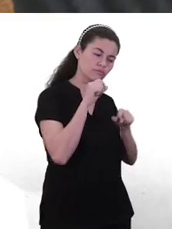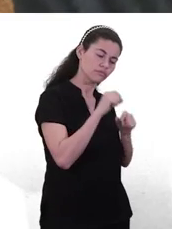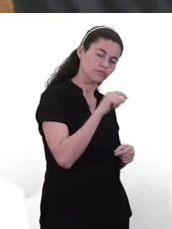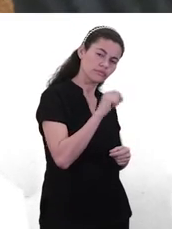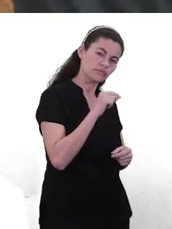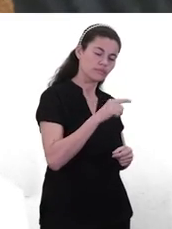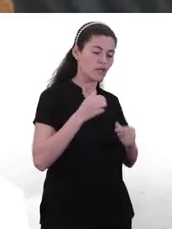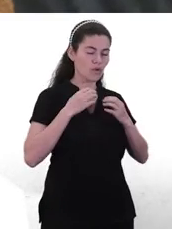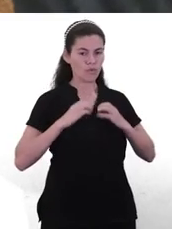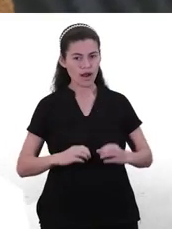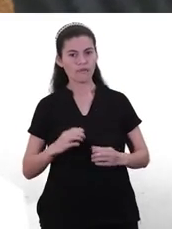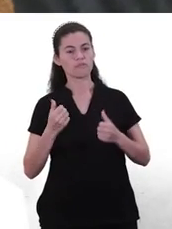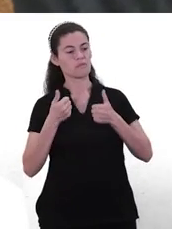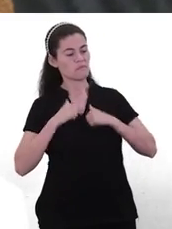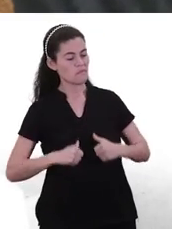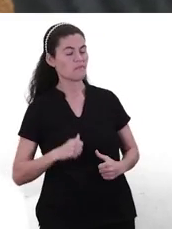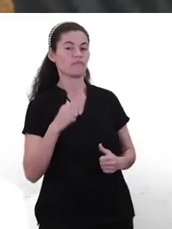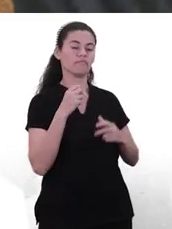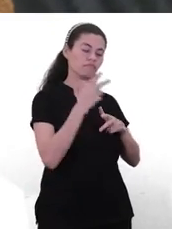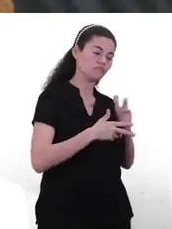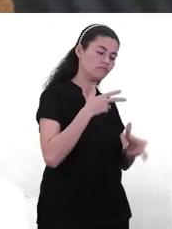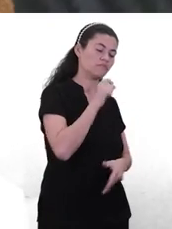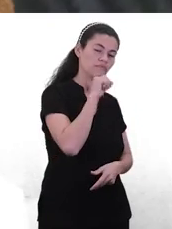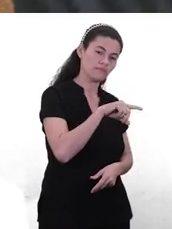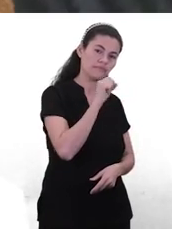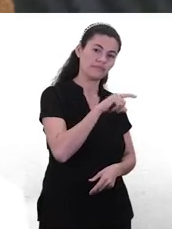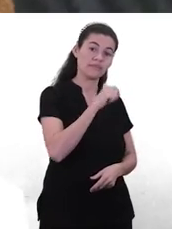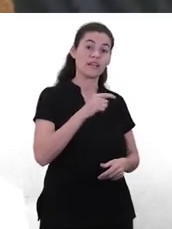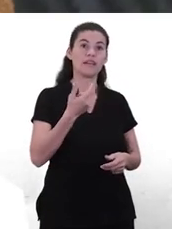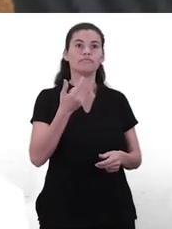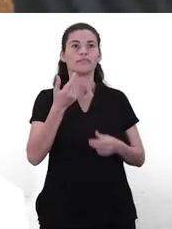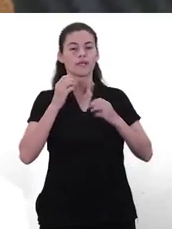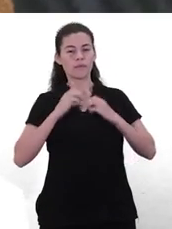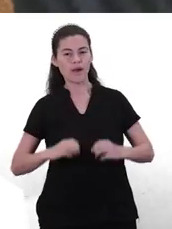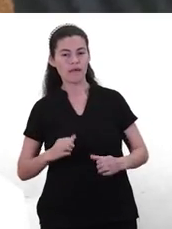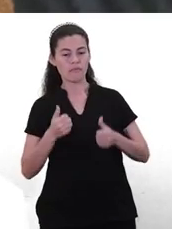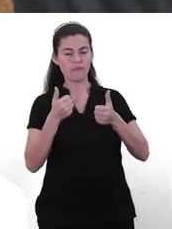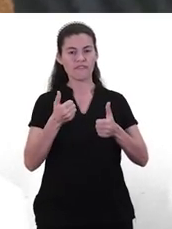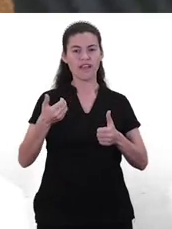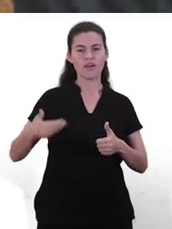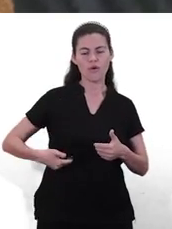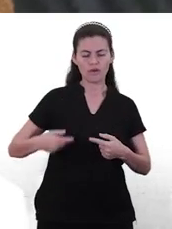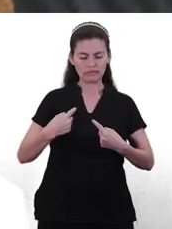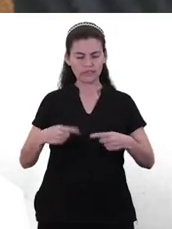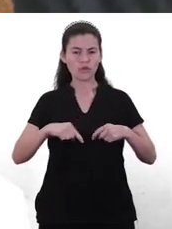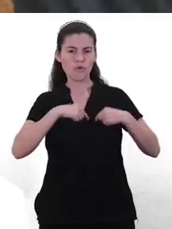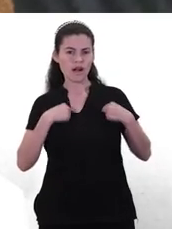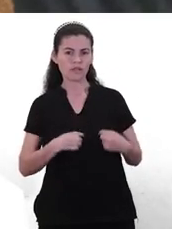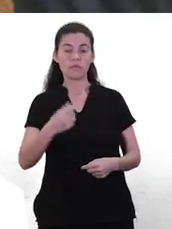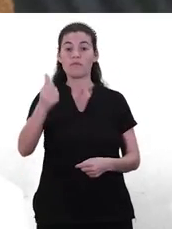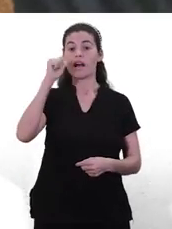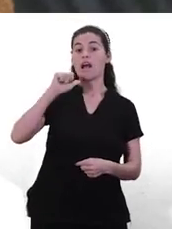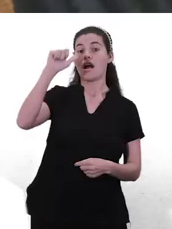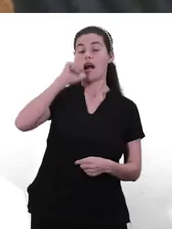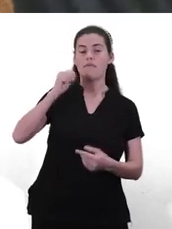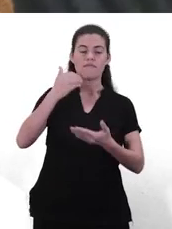qué para nuestro organismo es sumamente importante tomar agua, qué parte, cómo el agua alimenta, los órganos, hace, por qué. Bueno, y